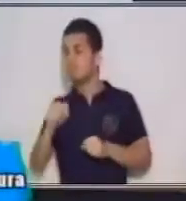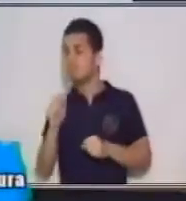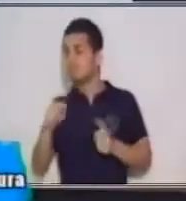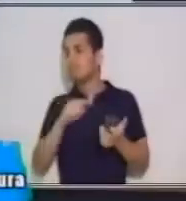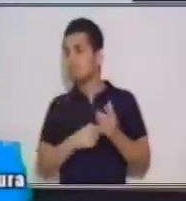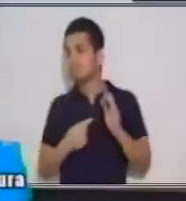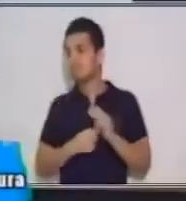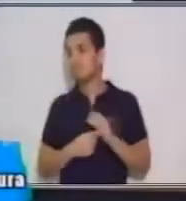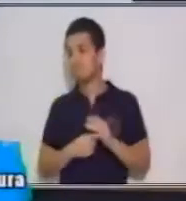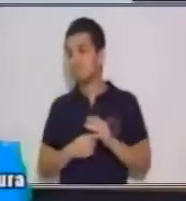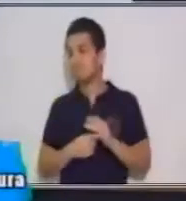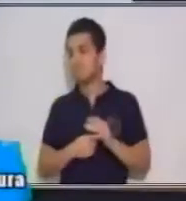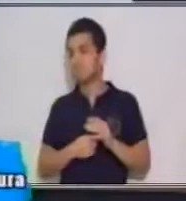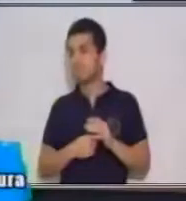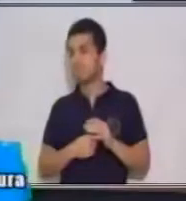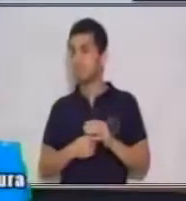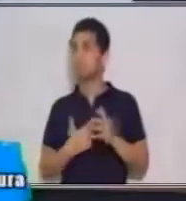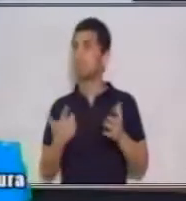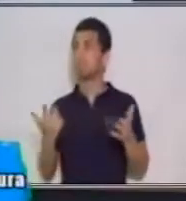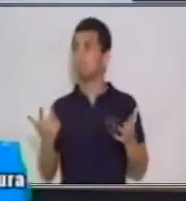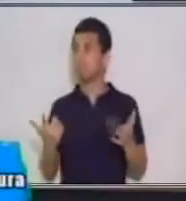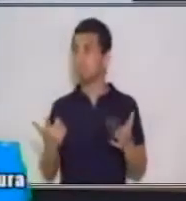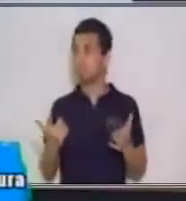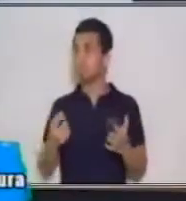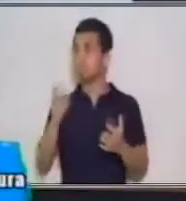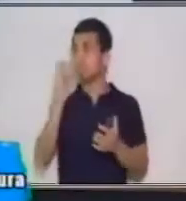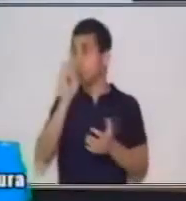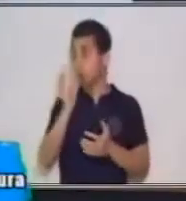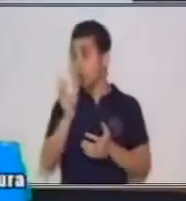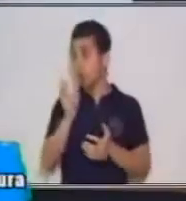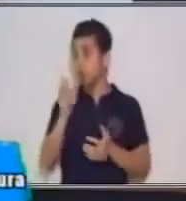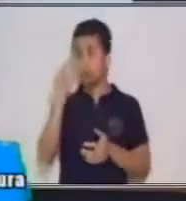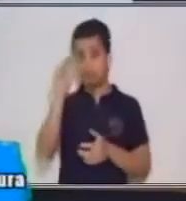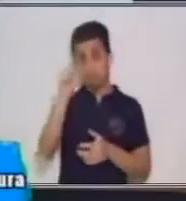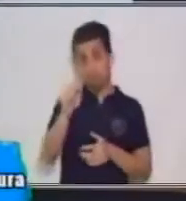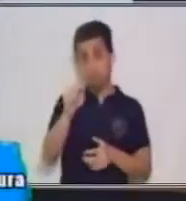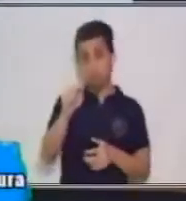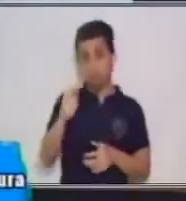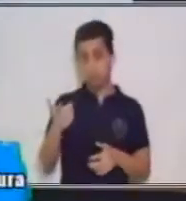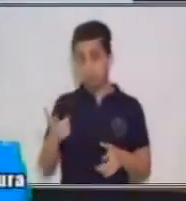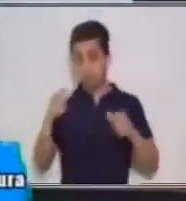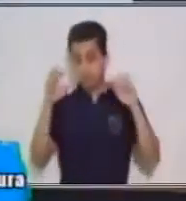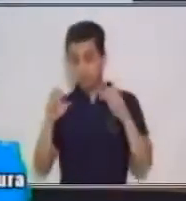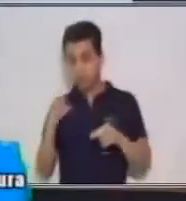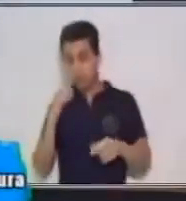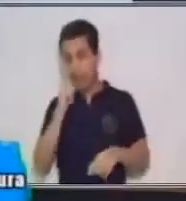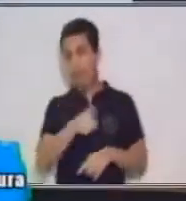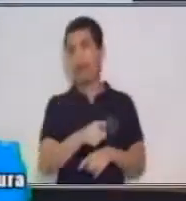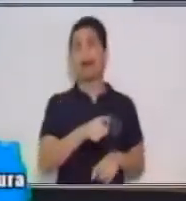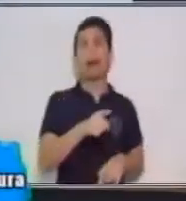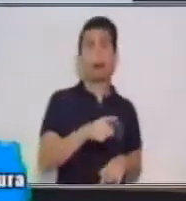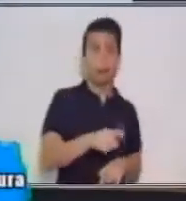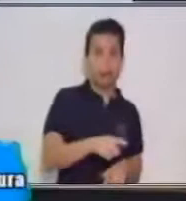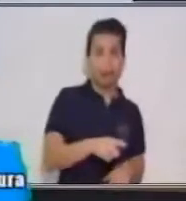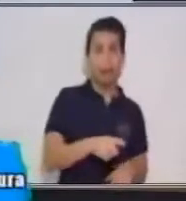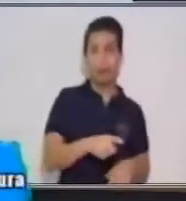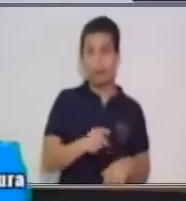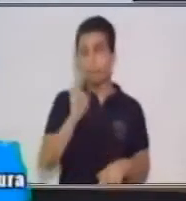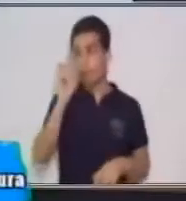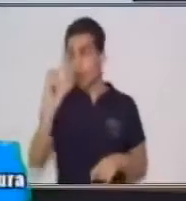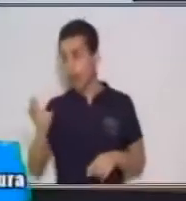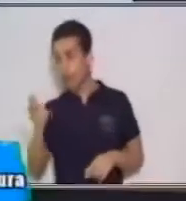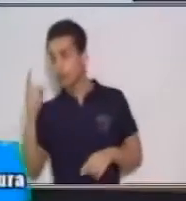para decir ¡Ah, por eso a este personaje le pasó! ¡Ah, por eso estaba